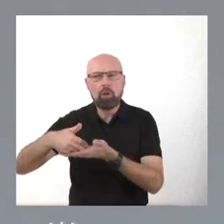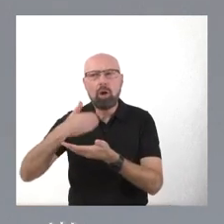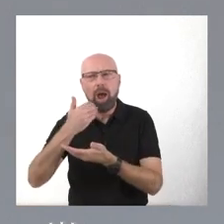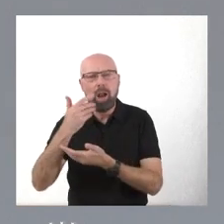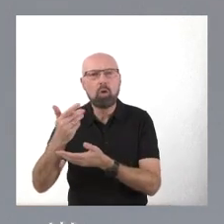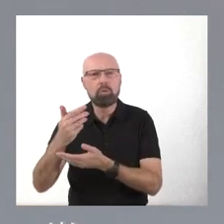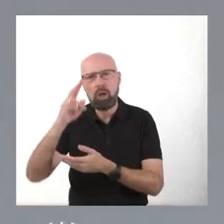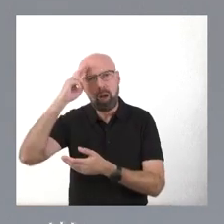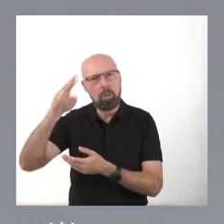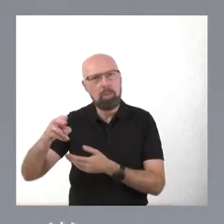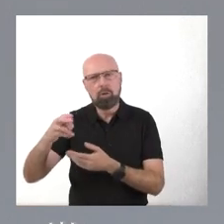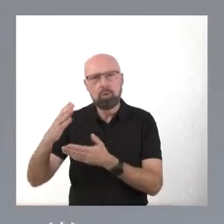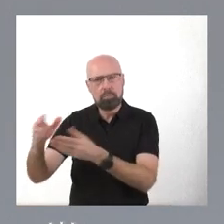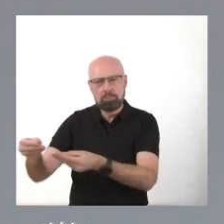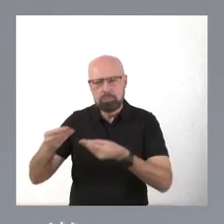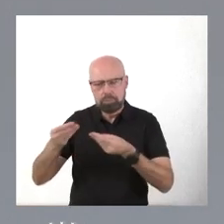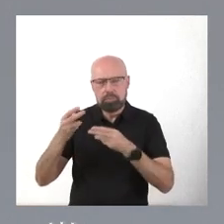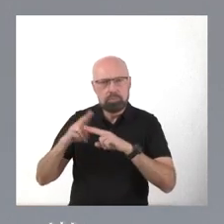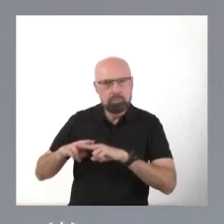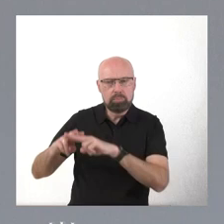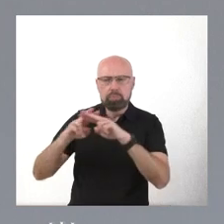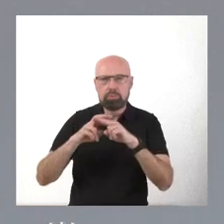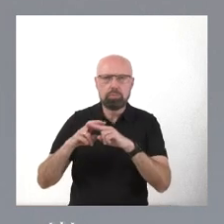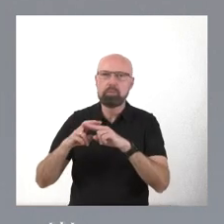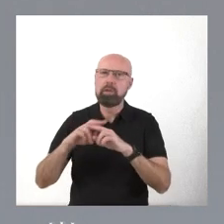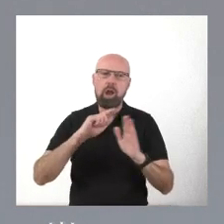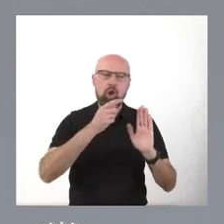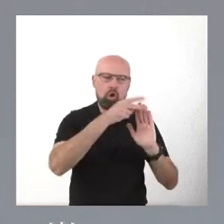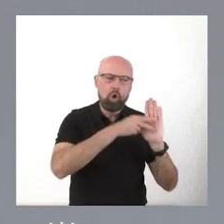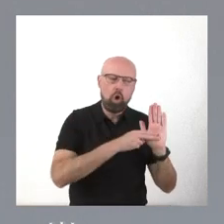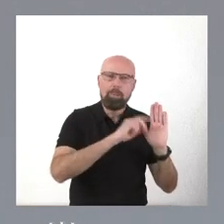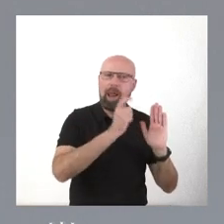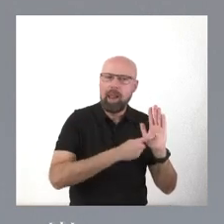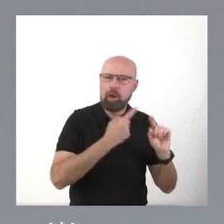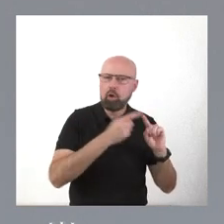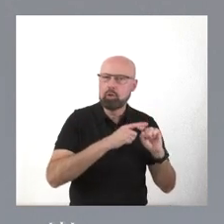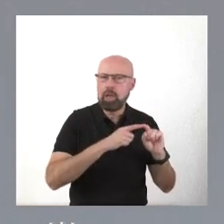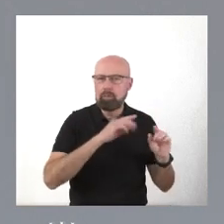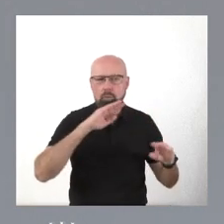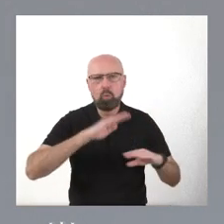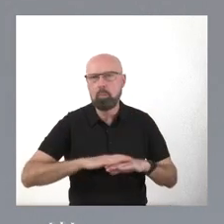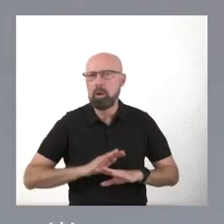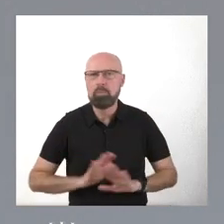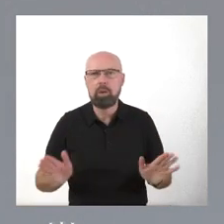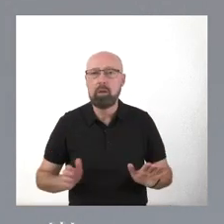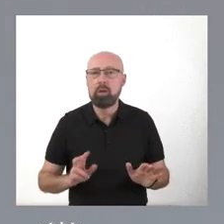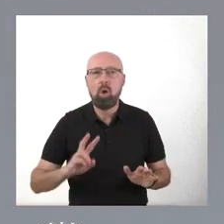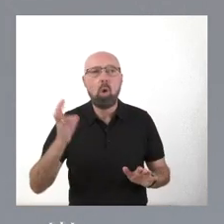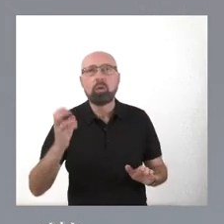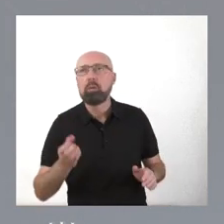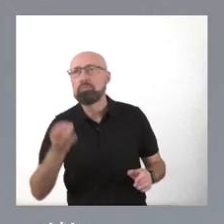se va a aplicar la normativa aplicable. Que, además, es que no puede ser de otra manera.